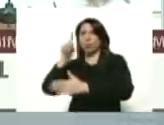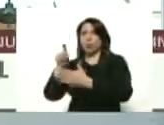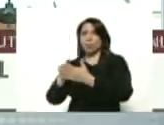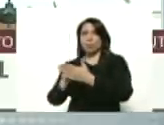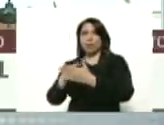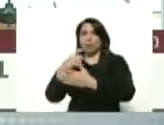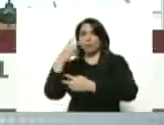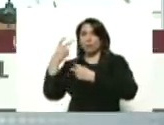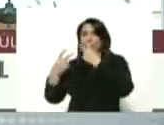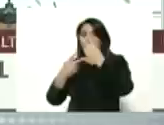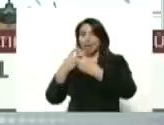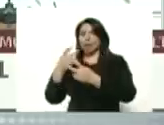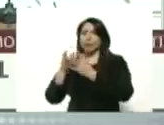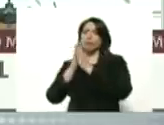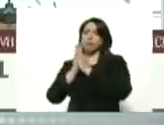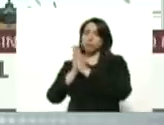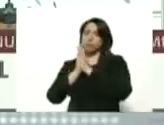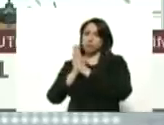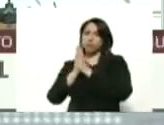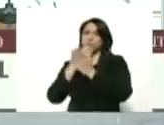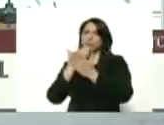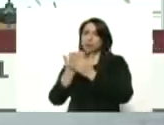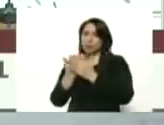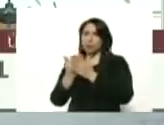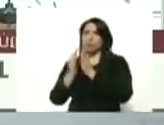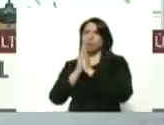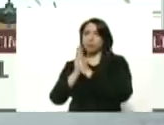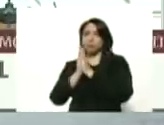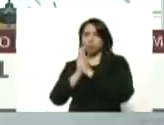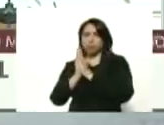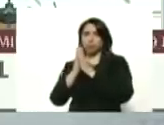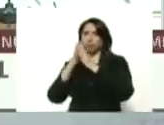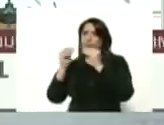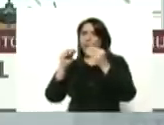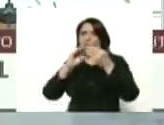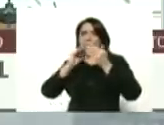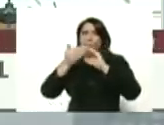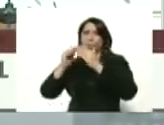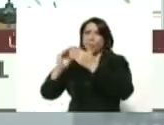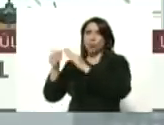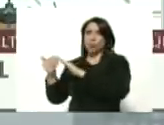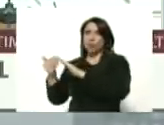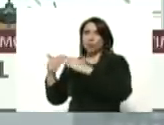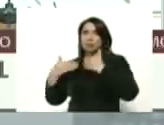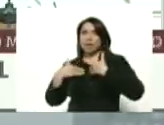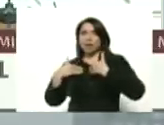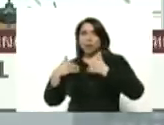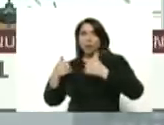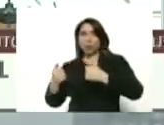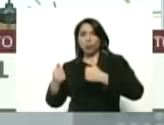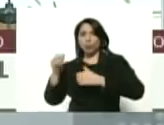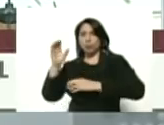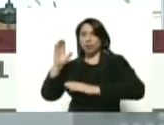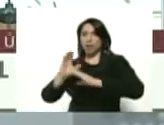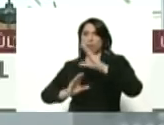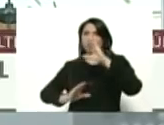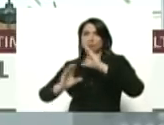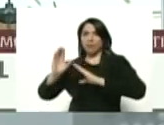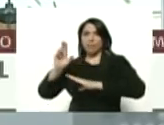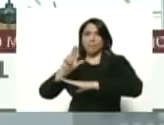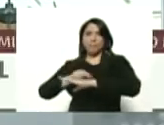visitando mire yo le pido de verdad le pido a toda la comunidad de la salud científico